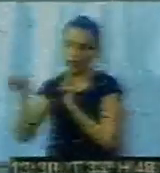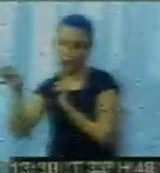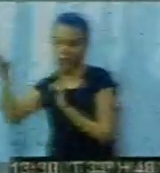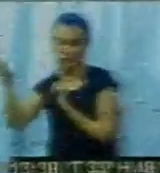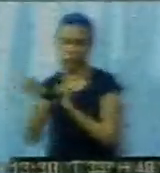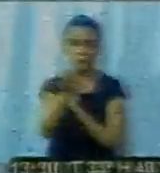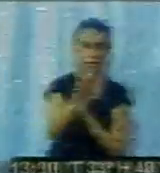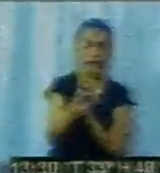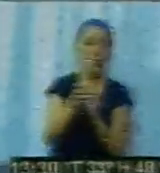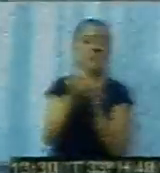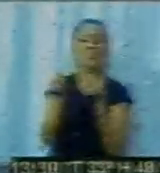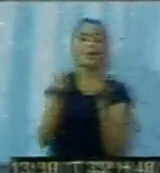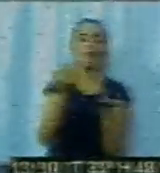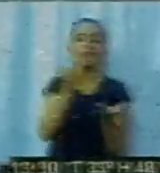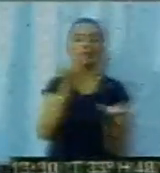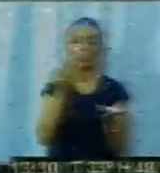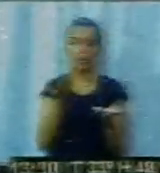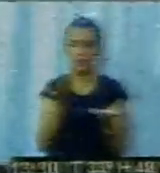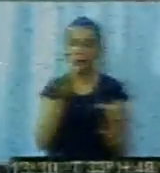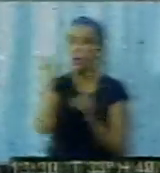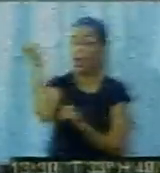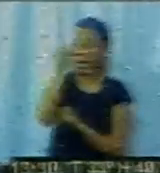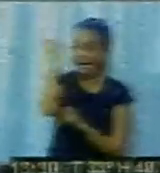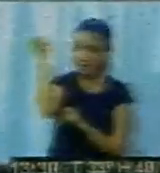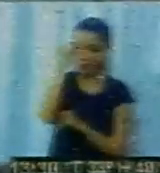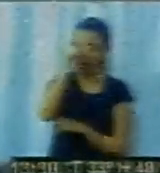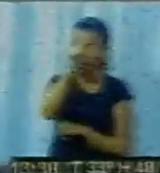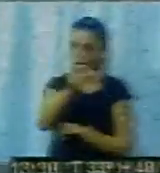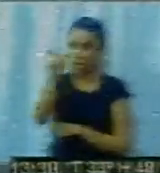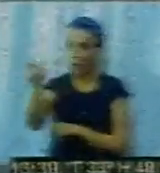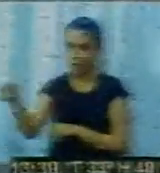capacitada en el tema del área de deporte.